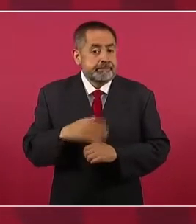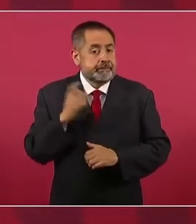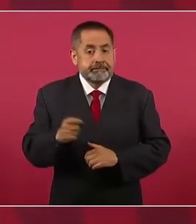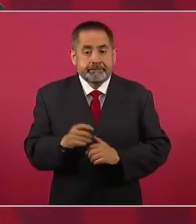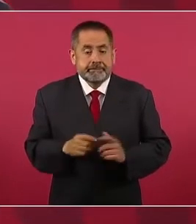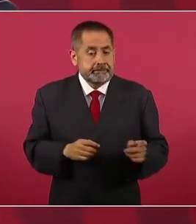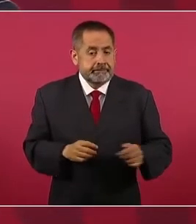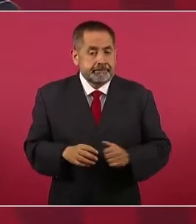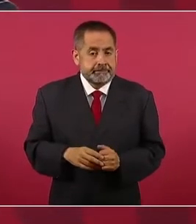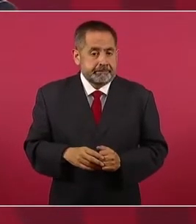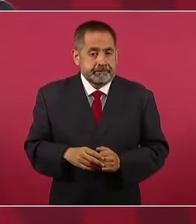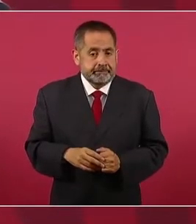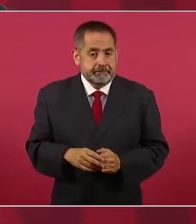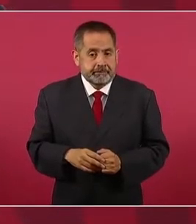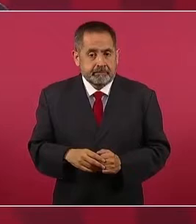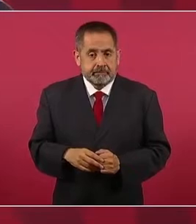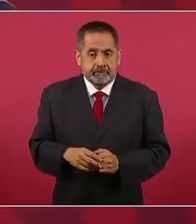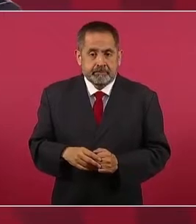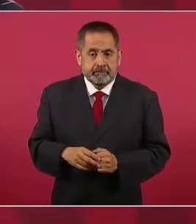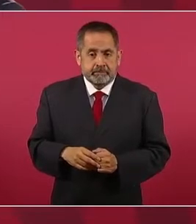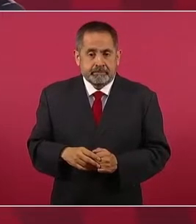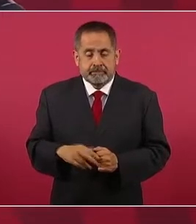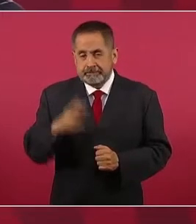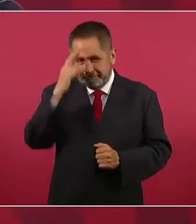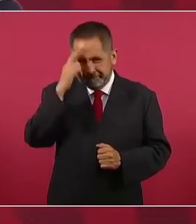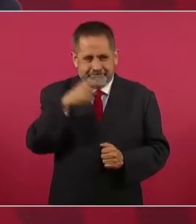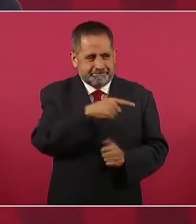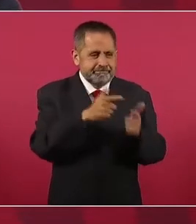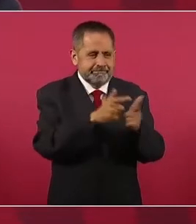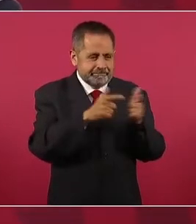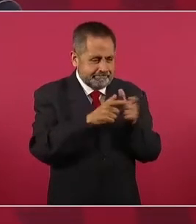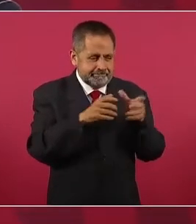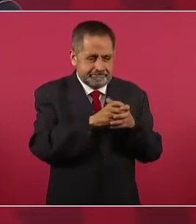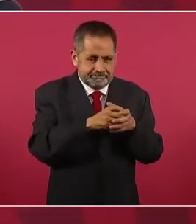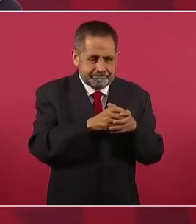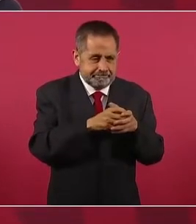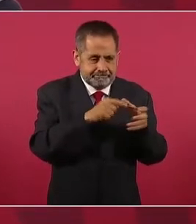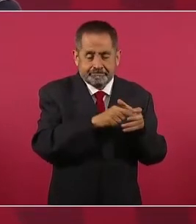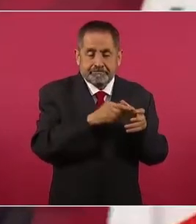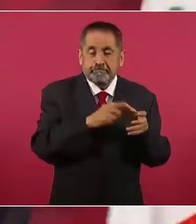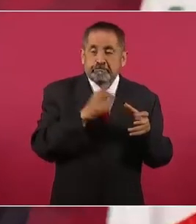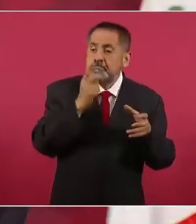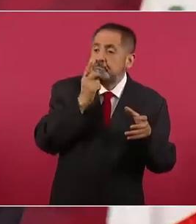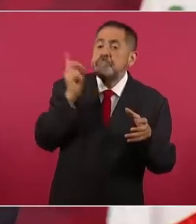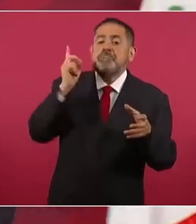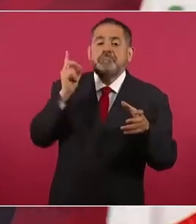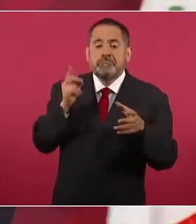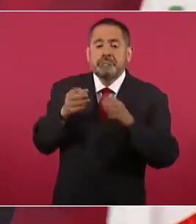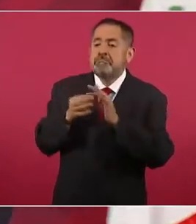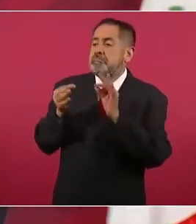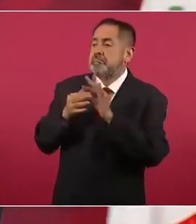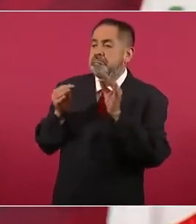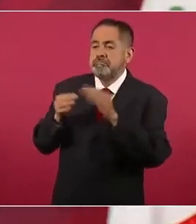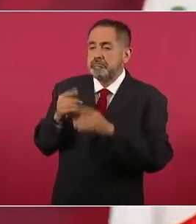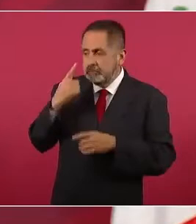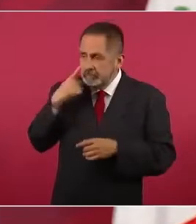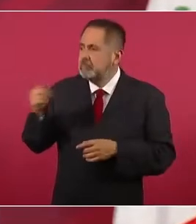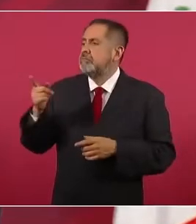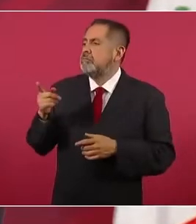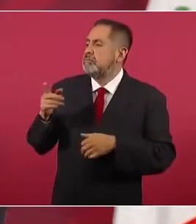Porque ese grupo estaría diciendo que por qué no